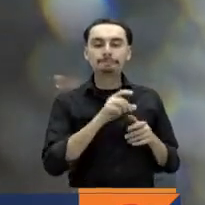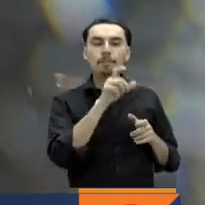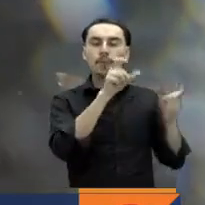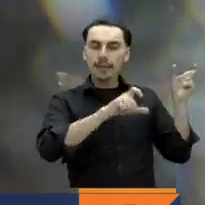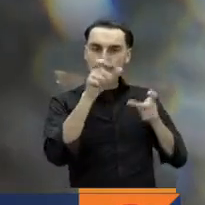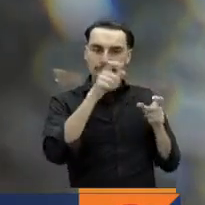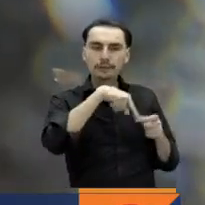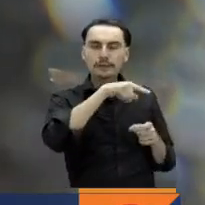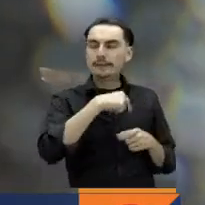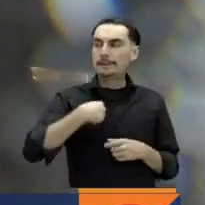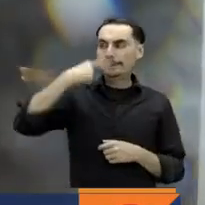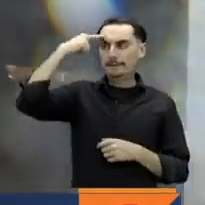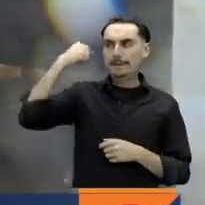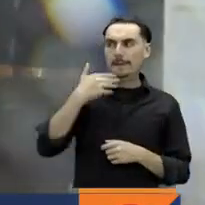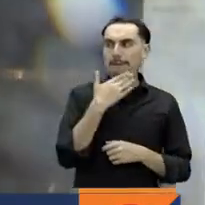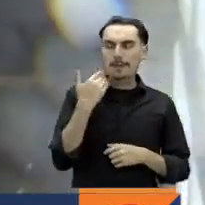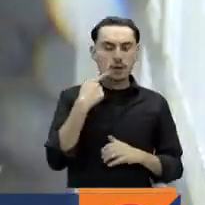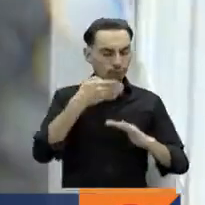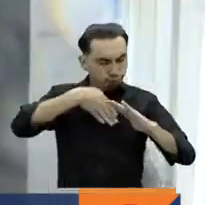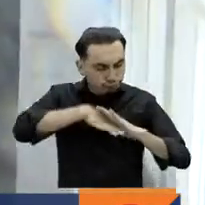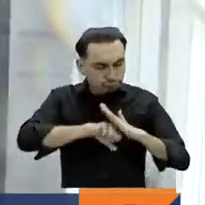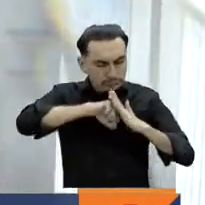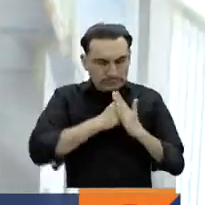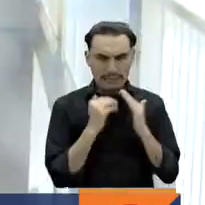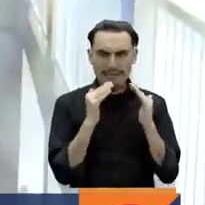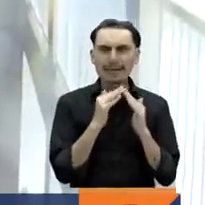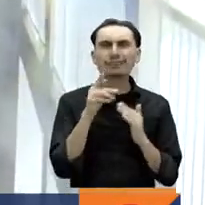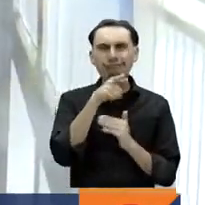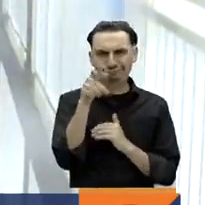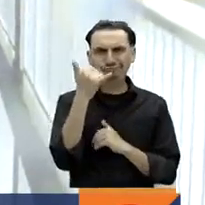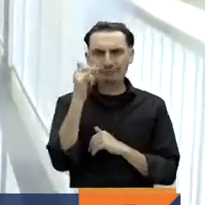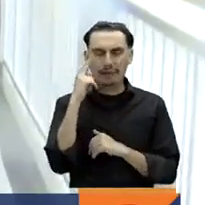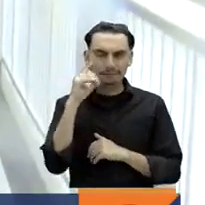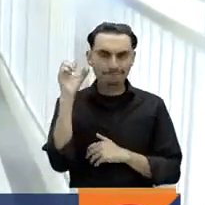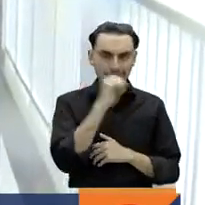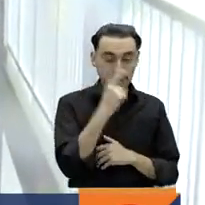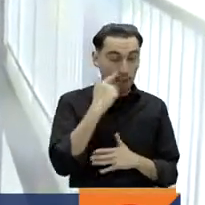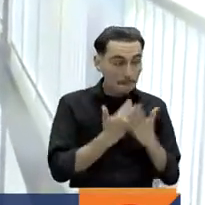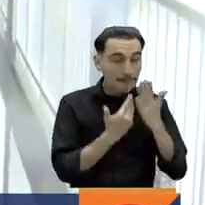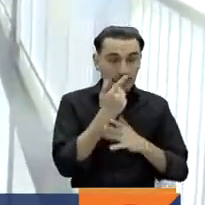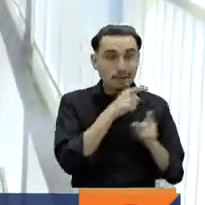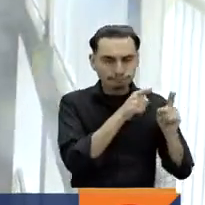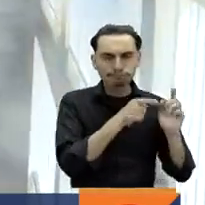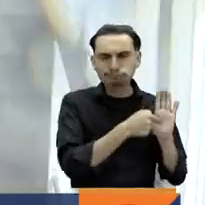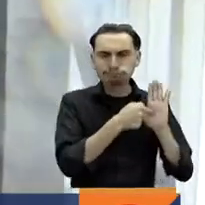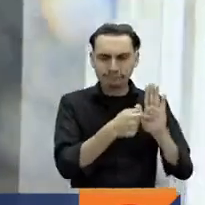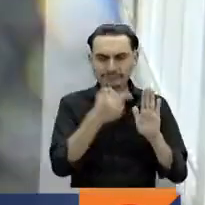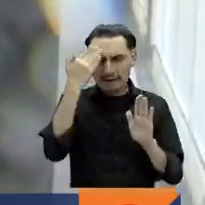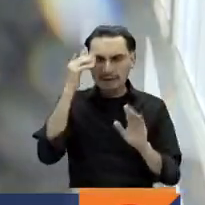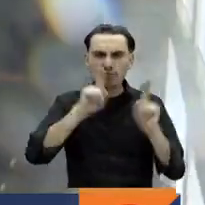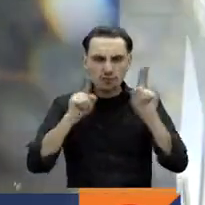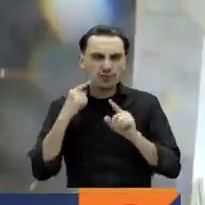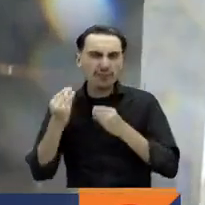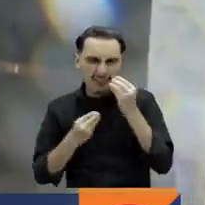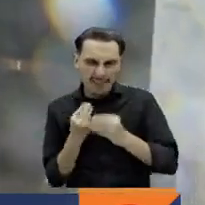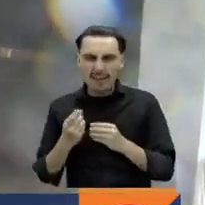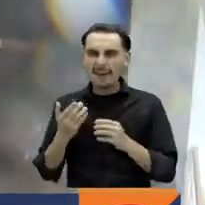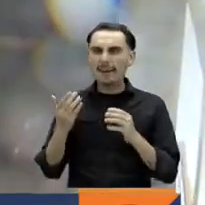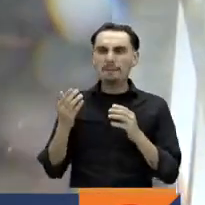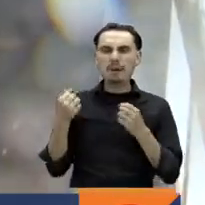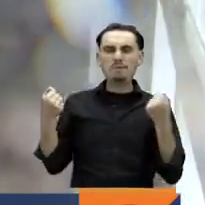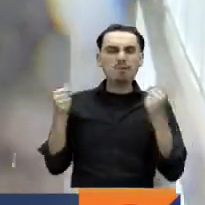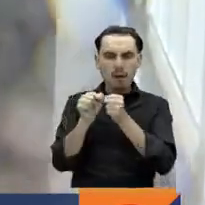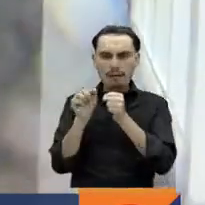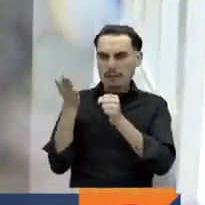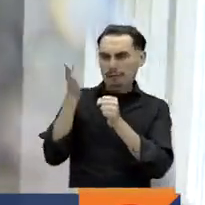refugiarse en sus hogares, cuidar muy bien. Ustedes lo veían al inicio de nuestra misión, cómo tapizaban prácticamente las puertas